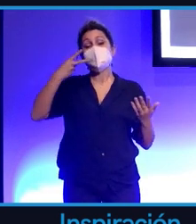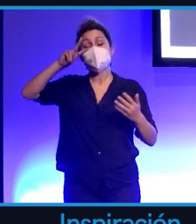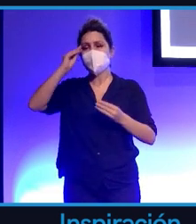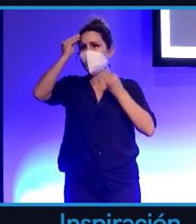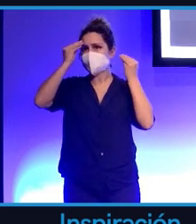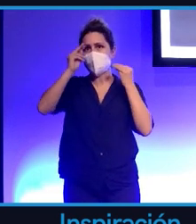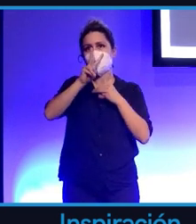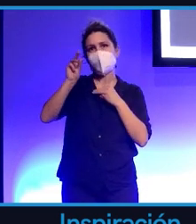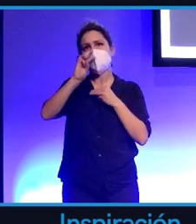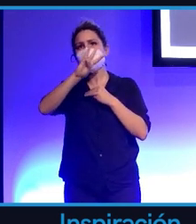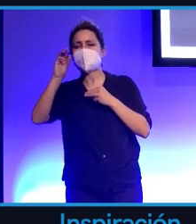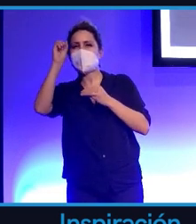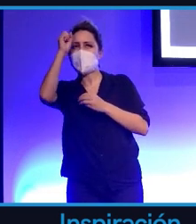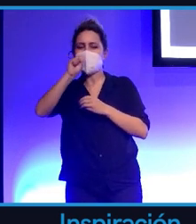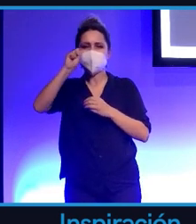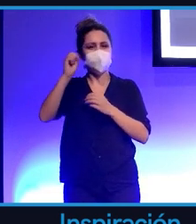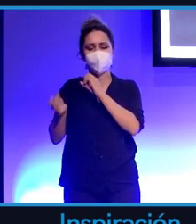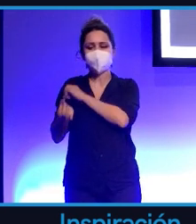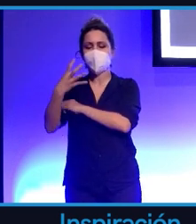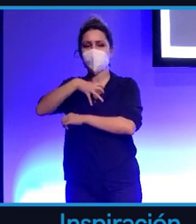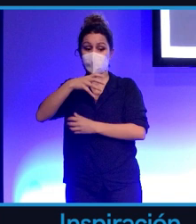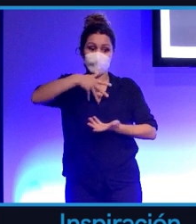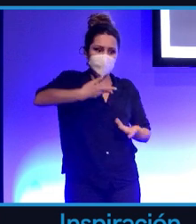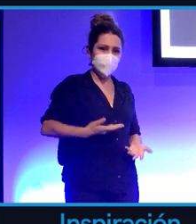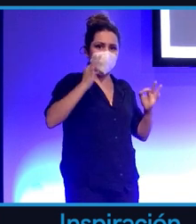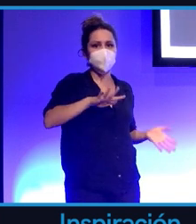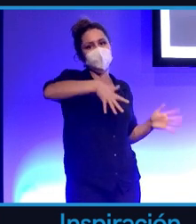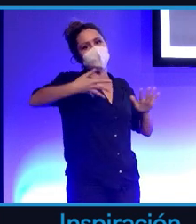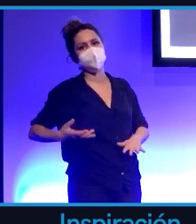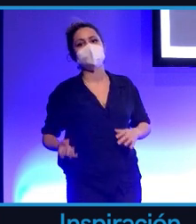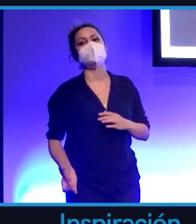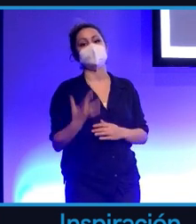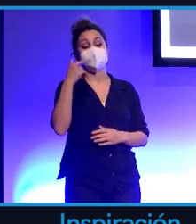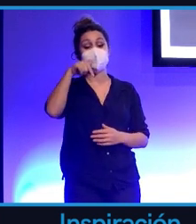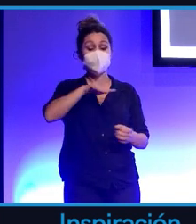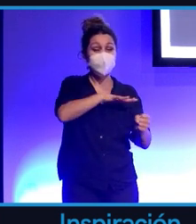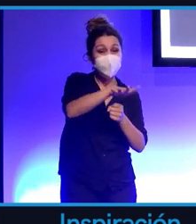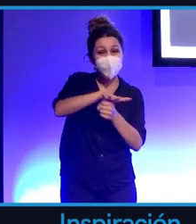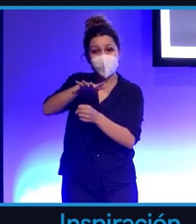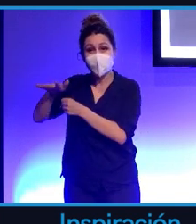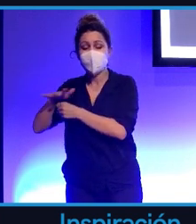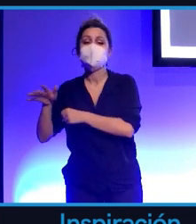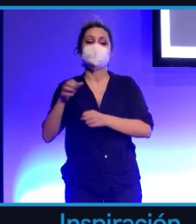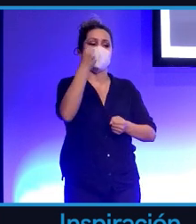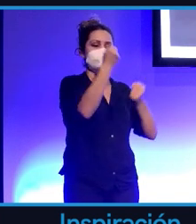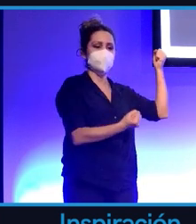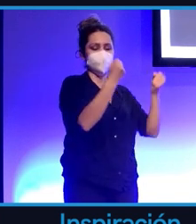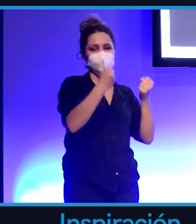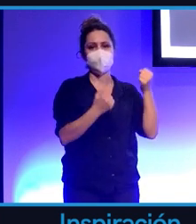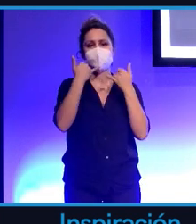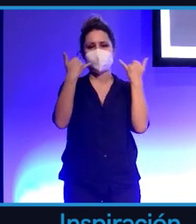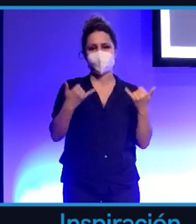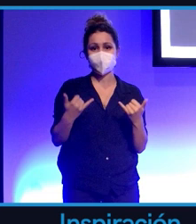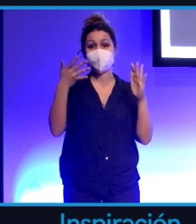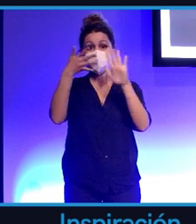conseguido adelantar. Imagínense si esto se aplica a todos los campos, a la energía, a la conducción. O sea, podemos